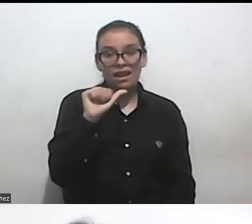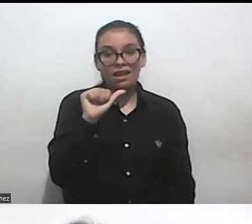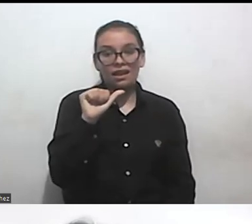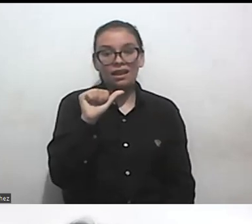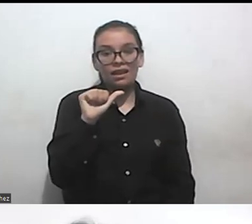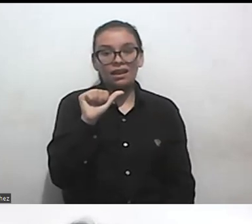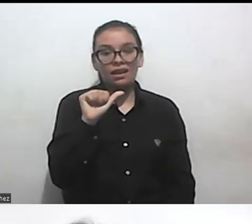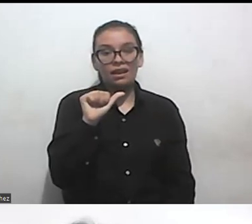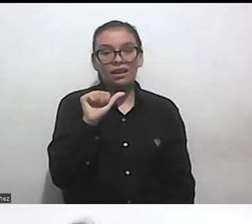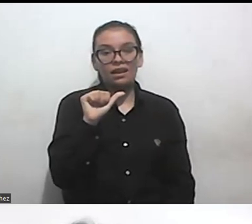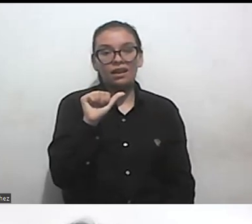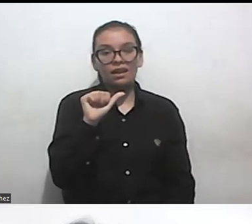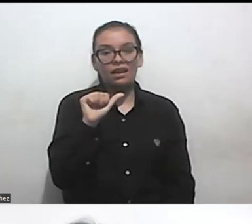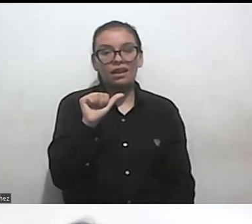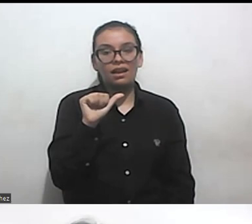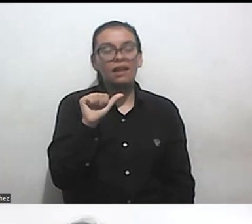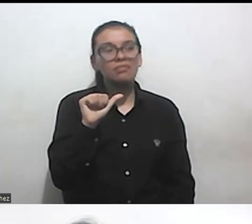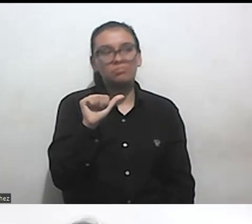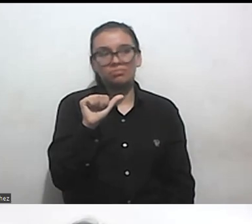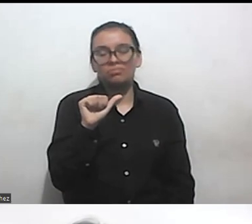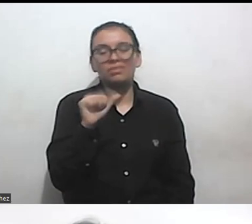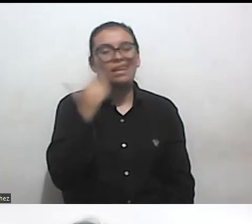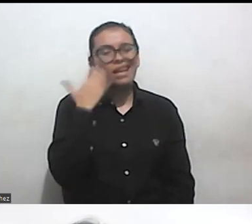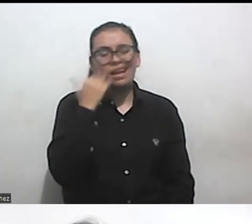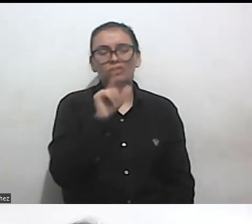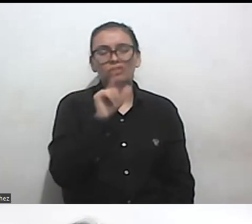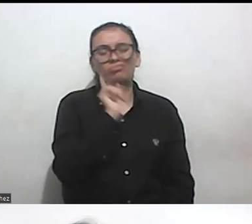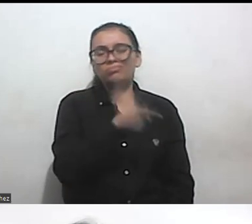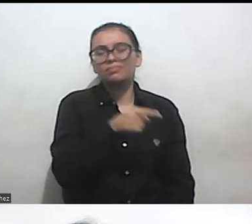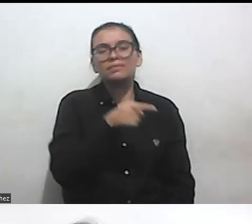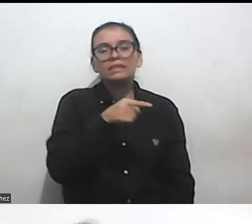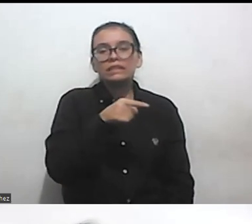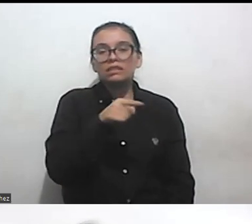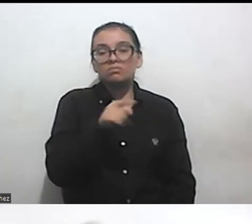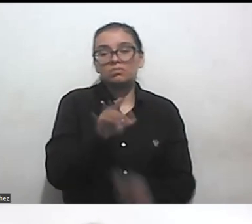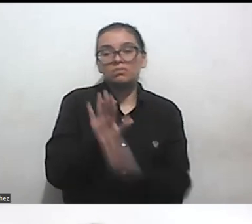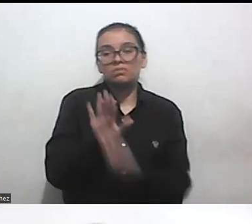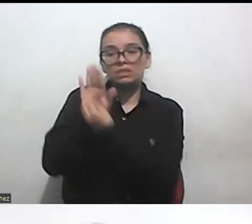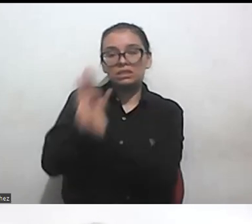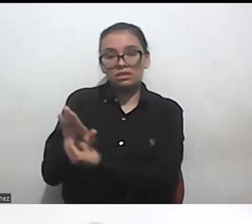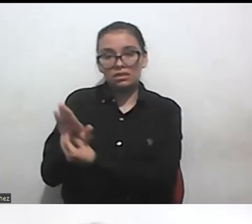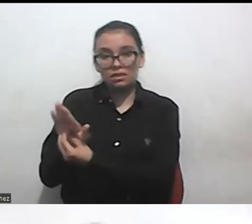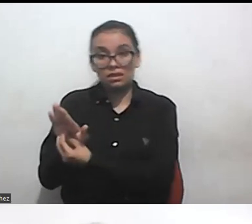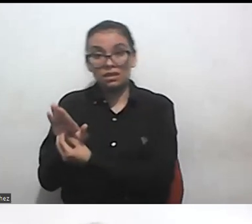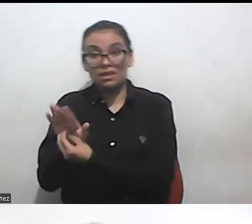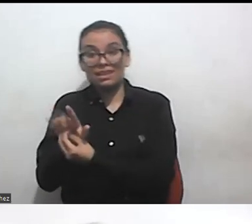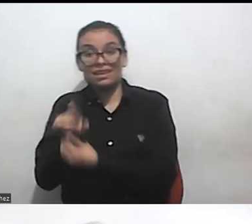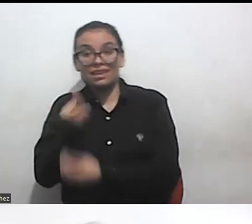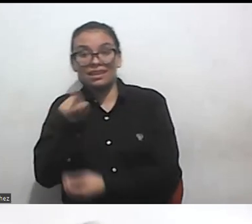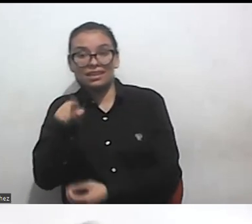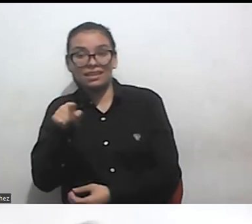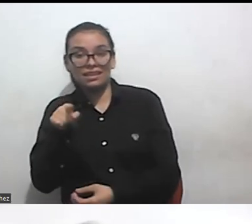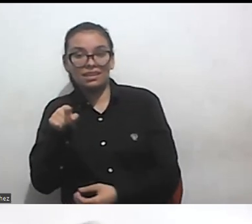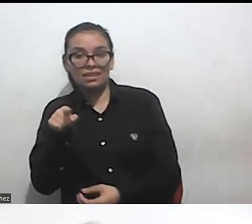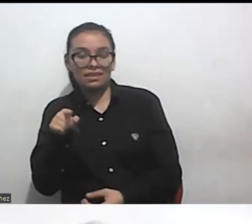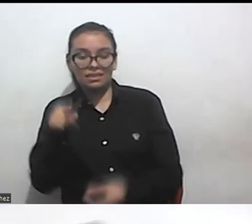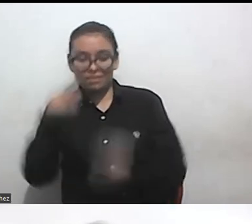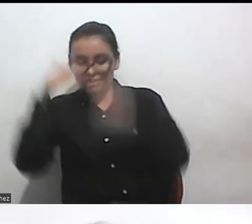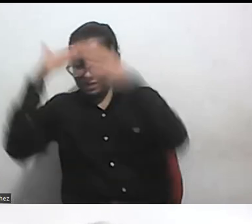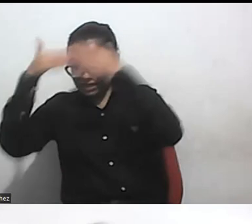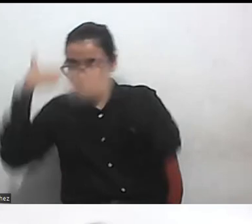las cuestiones discas son muy marginales y si uno mira el movimiento disca las cuestiones feministas son muy marginales